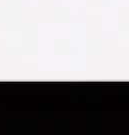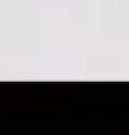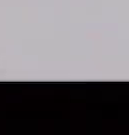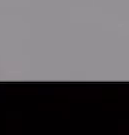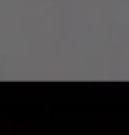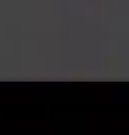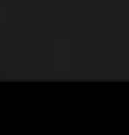¡Gracias! ¡Gracias! ¡Gracias! ¡Gracias!